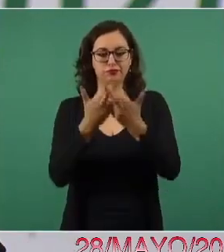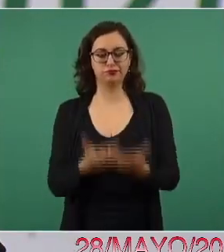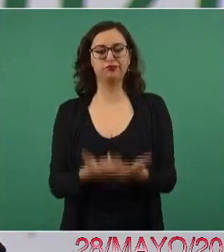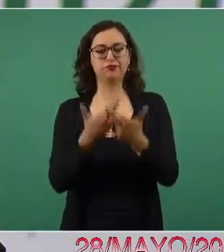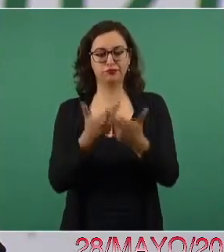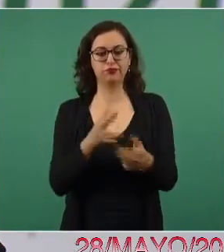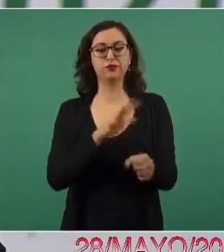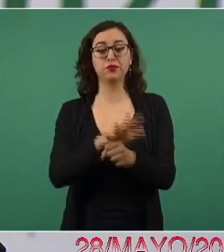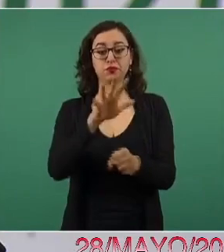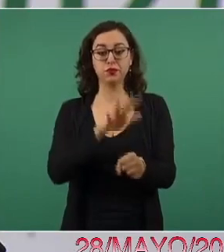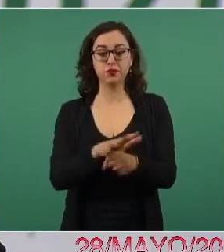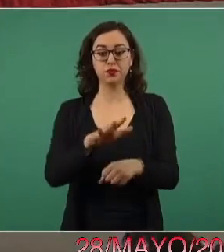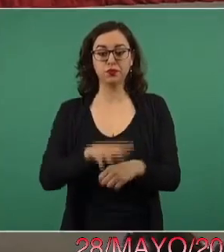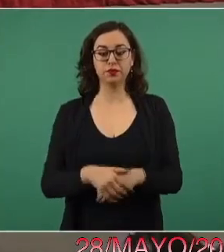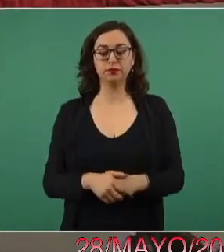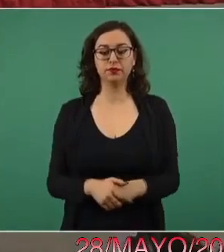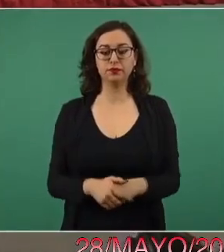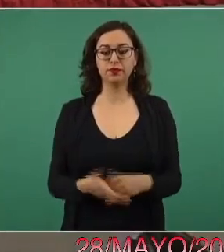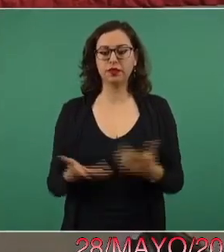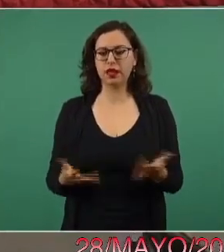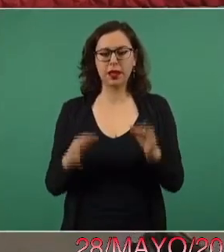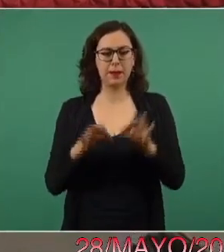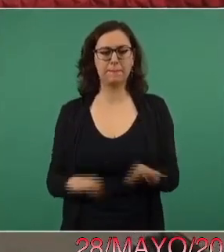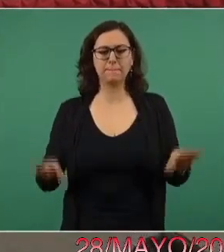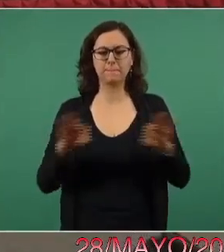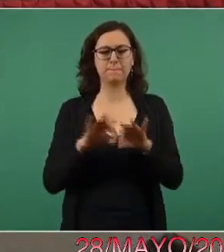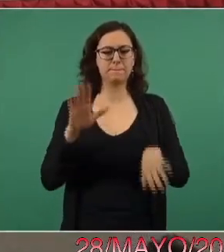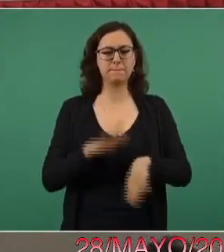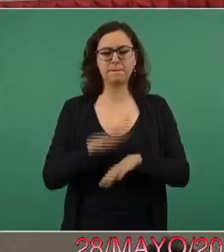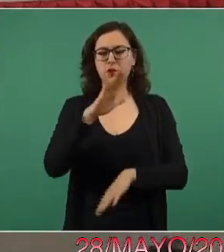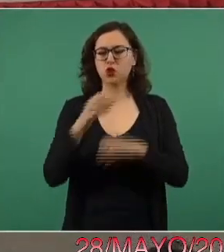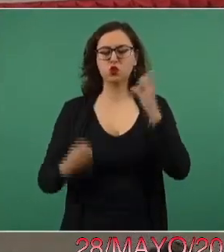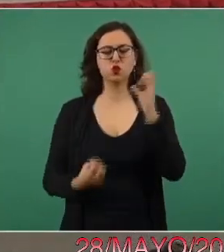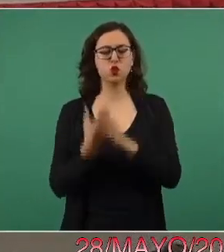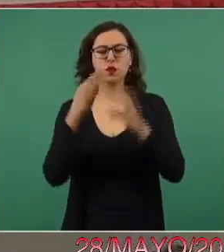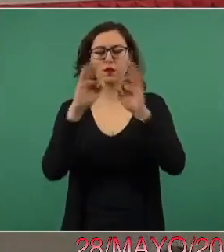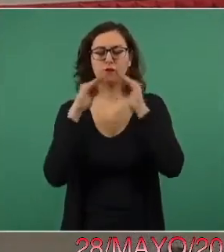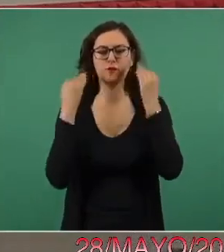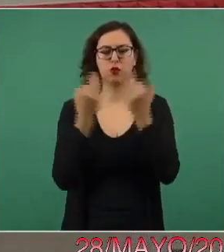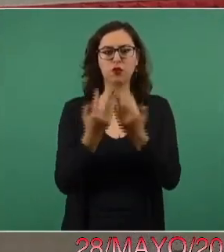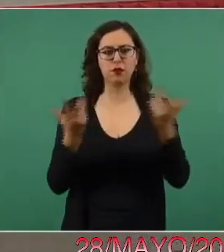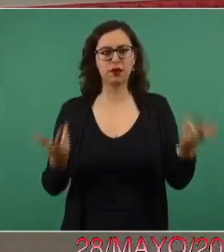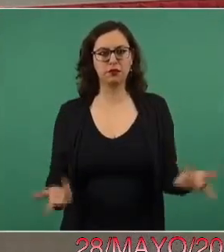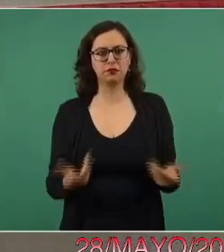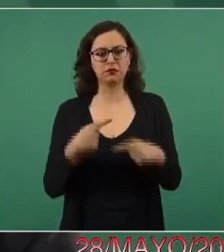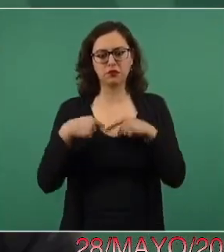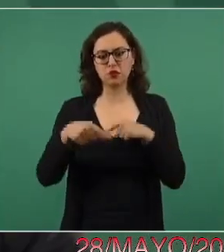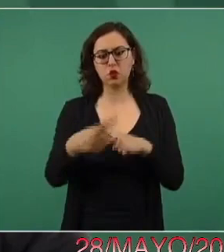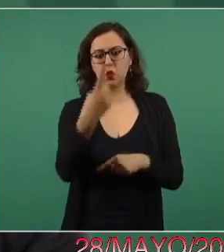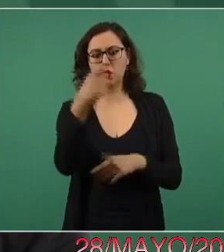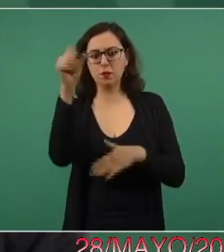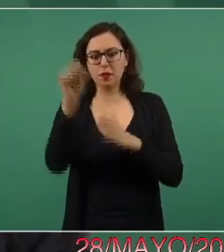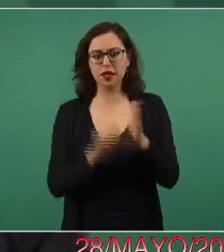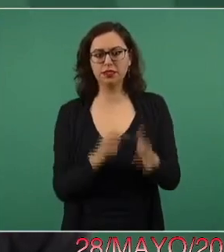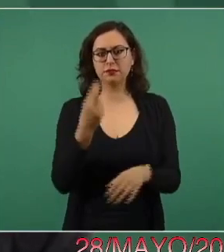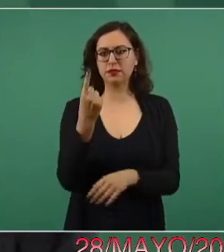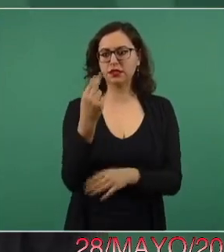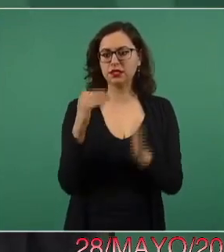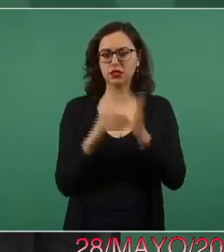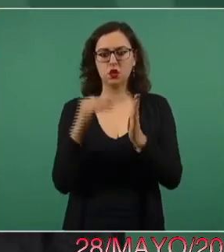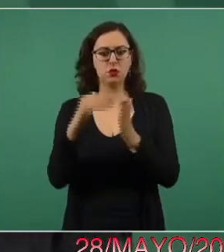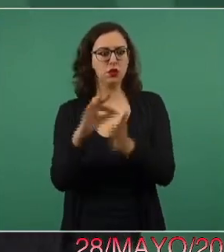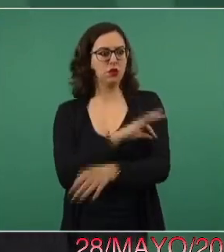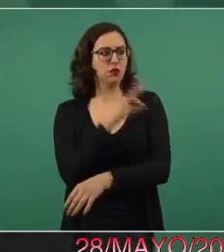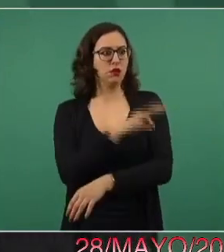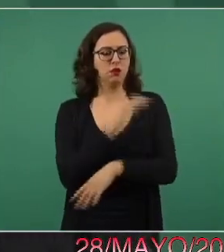¿Qué es lo decisivo para este abastecimiento? ¿Qué es lo que cambió? ¿Por qué tenemos ahora 25 millones en un mes? Bueno, hay varias razones, pero